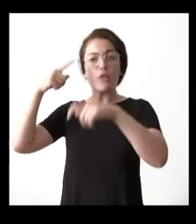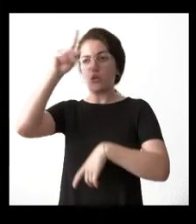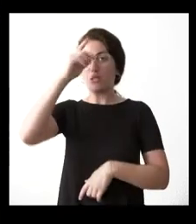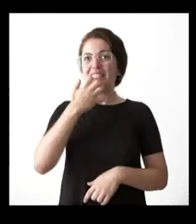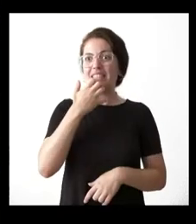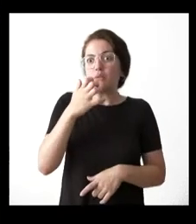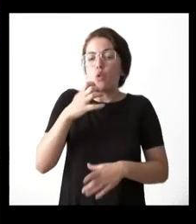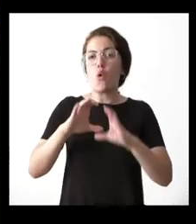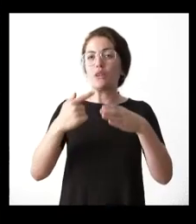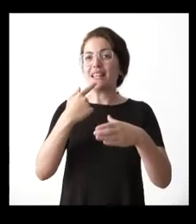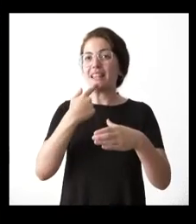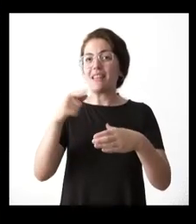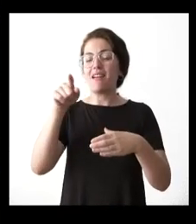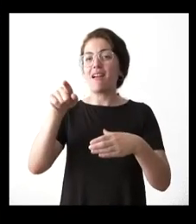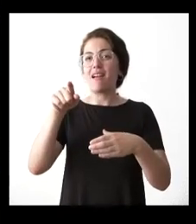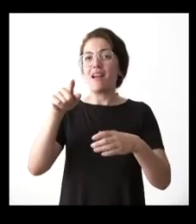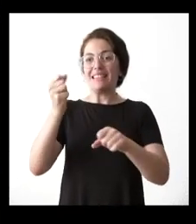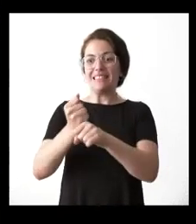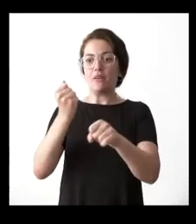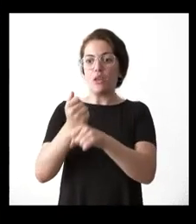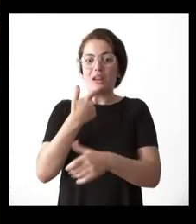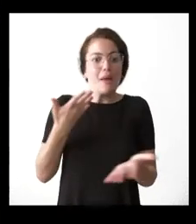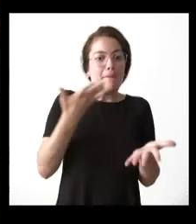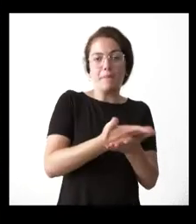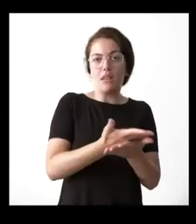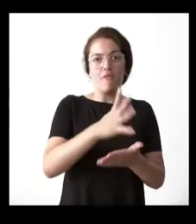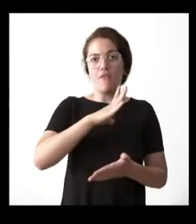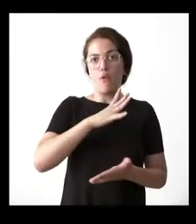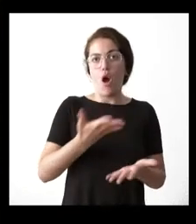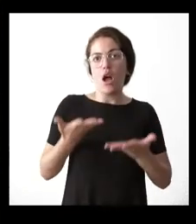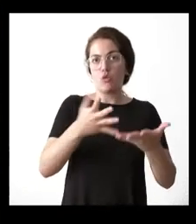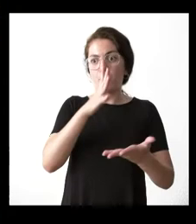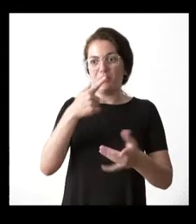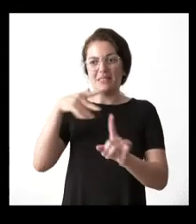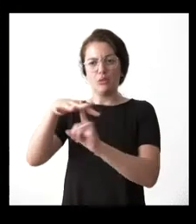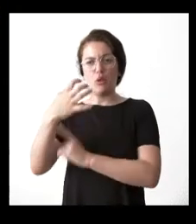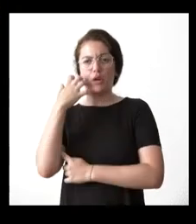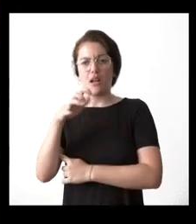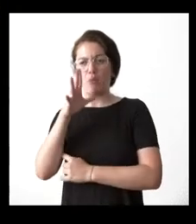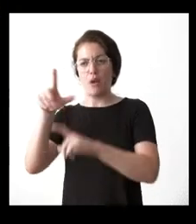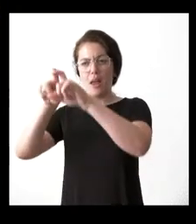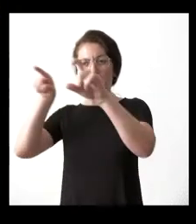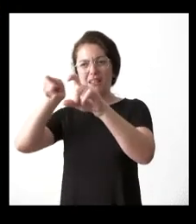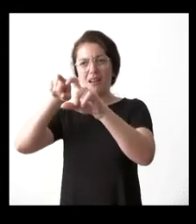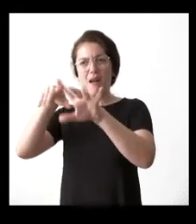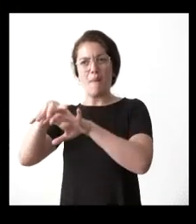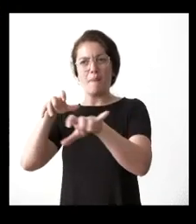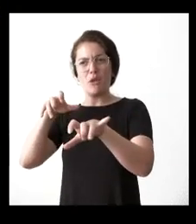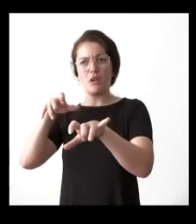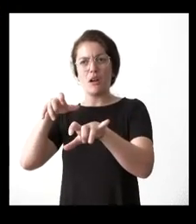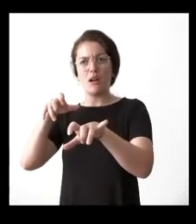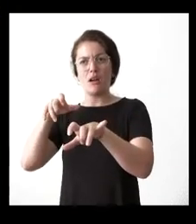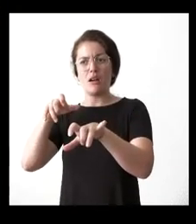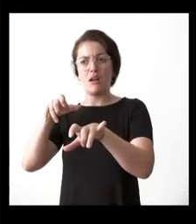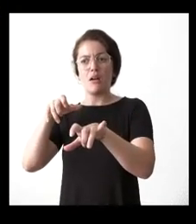que ya le piden a la Junta que intervenga directamente ante lo que consideran una situación muy rara dado que es una empresa que mayoritariamente su trabajo se destina a